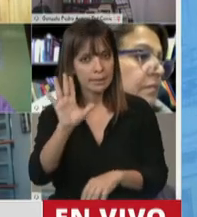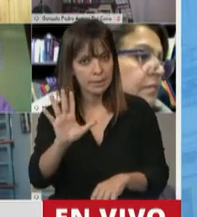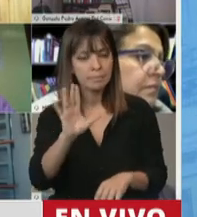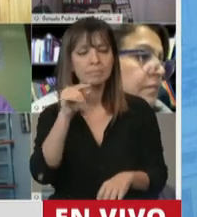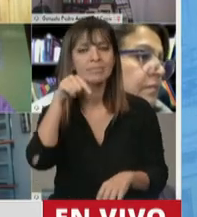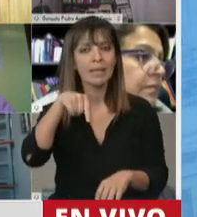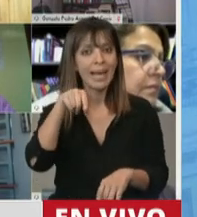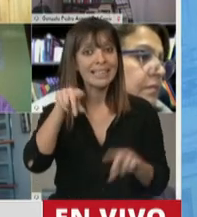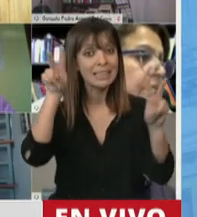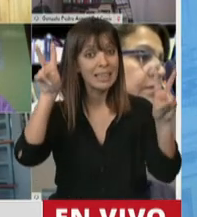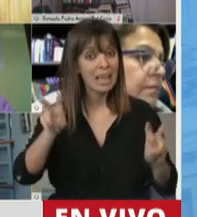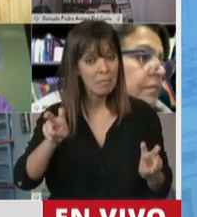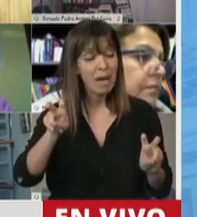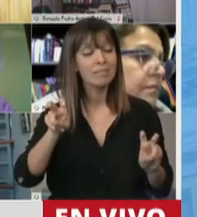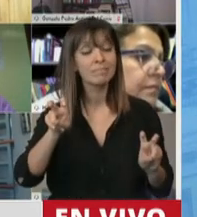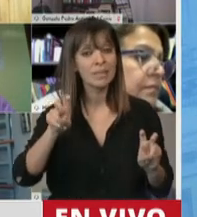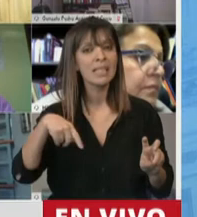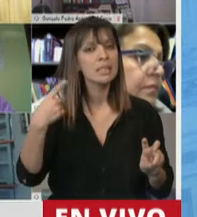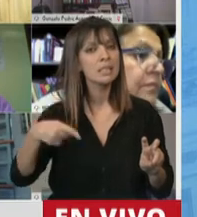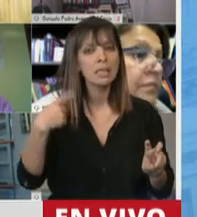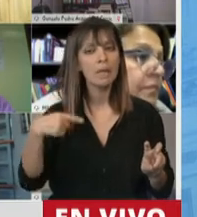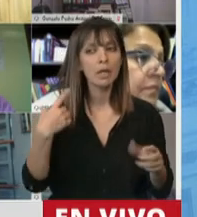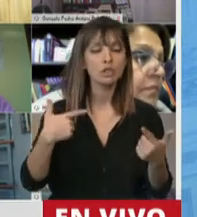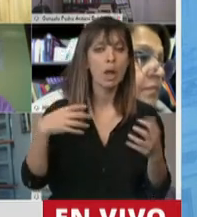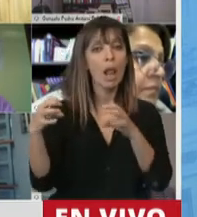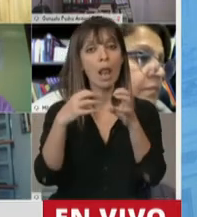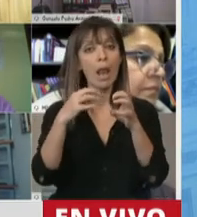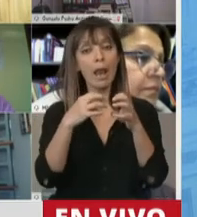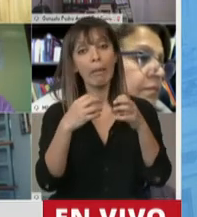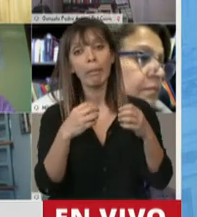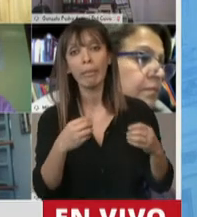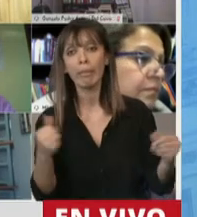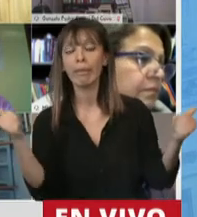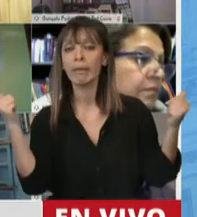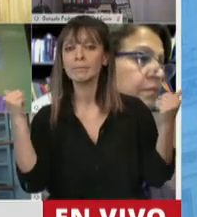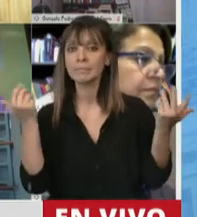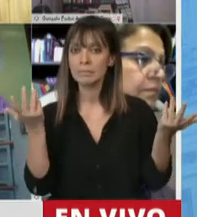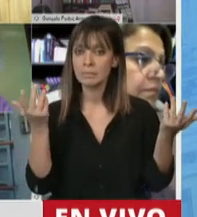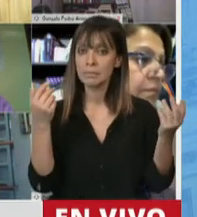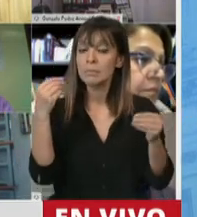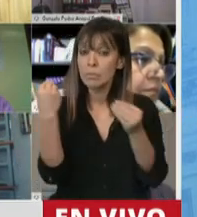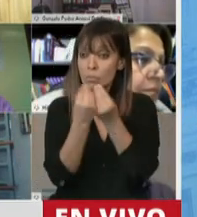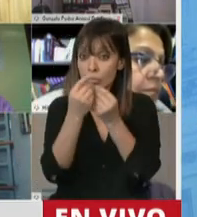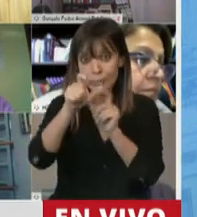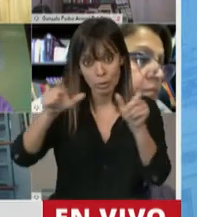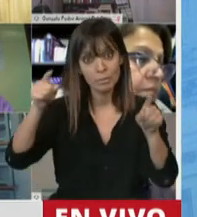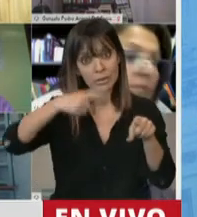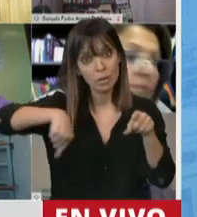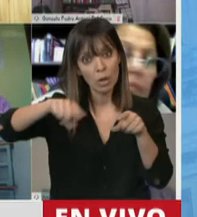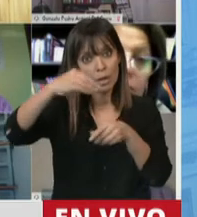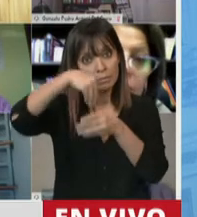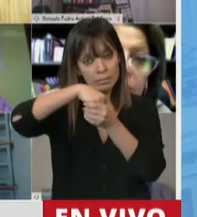en este sentido siempre nos quedamos a mitad de camino. Muchos de los integrantes de este cuerpo, presidente,